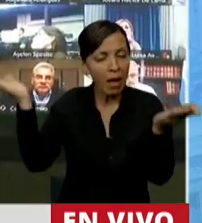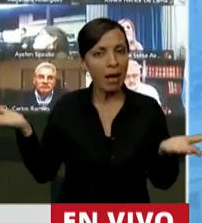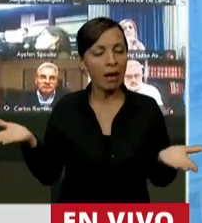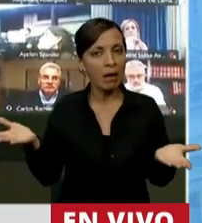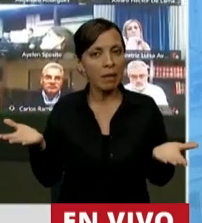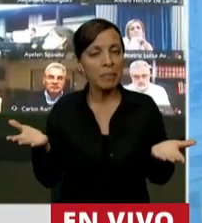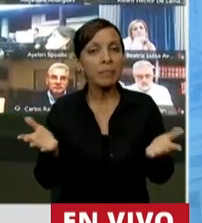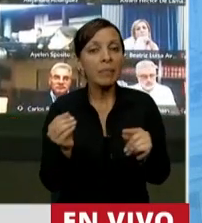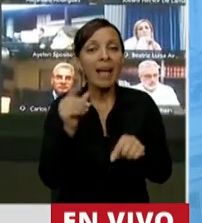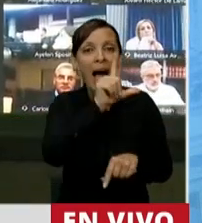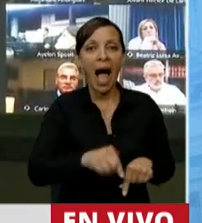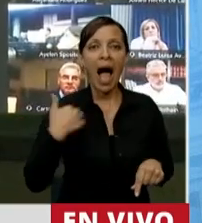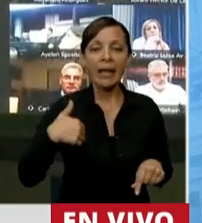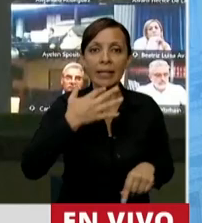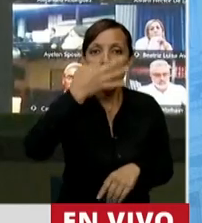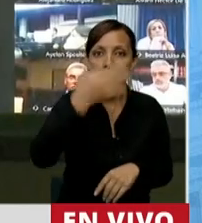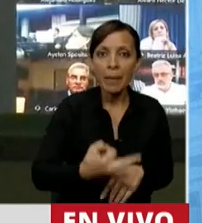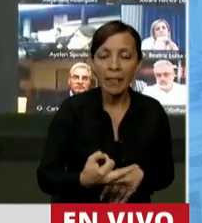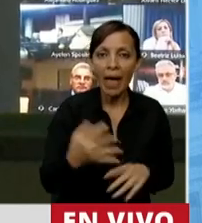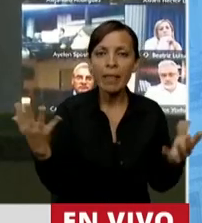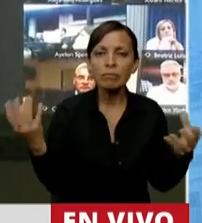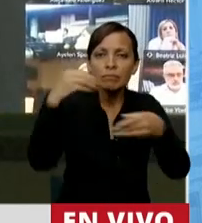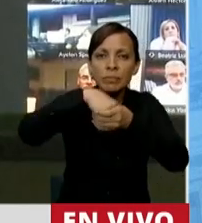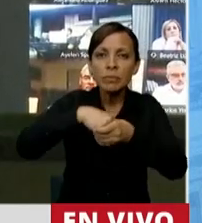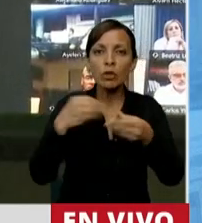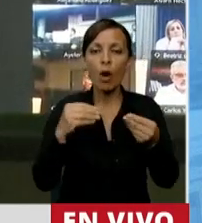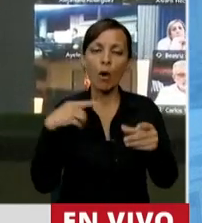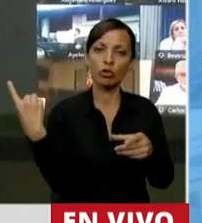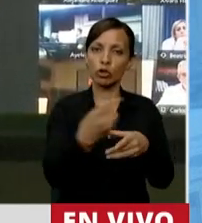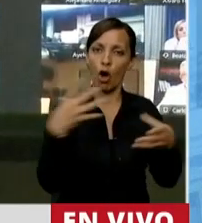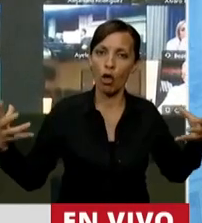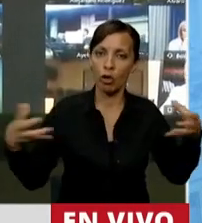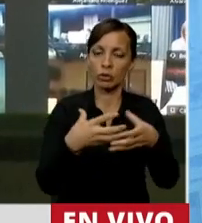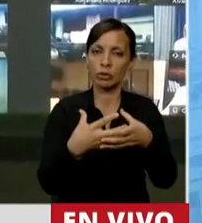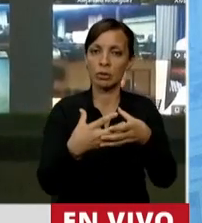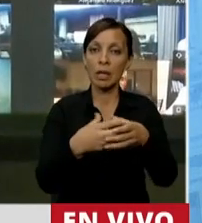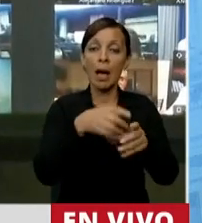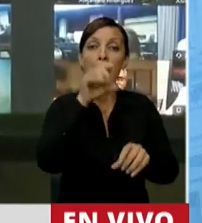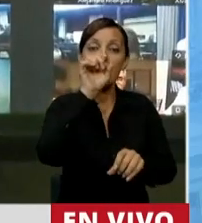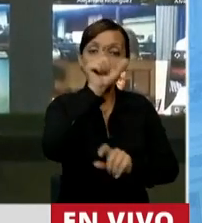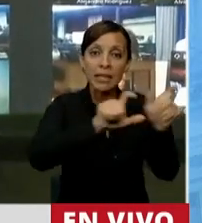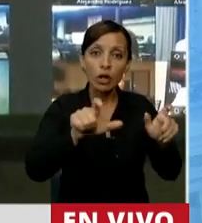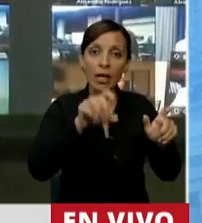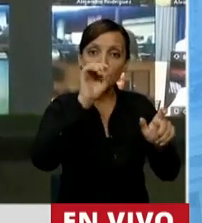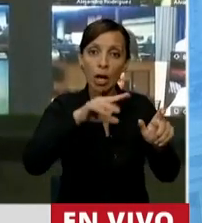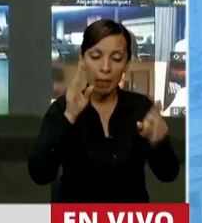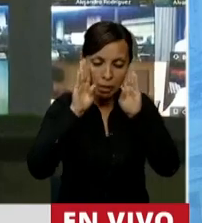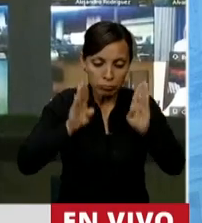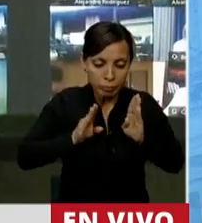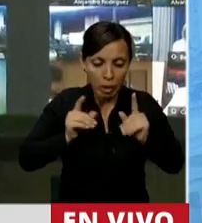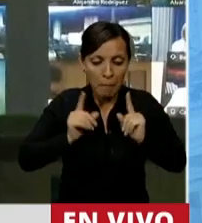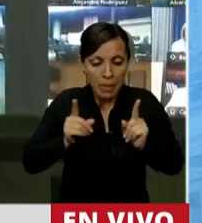La verdadera Argentina se integra con todos, no solamente con aquellos que solamente están mirándose su ombligo.